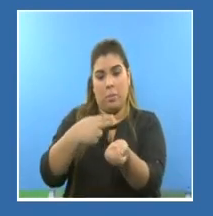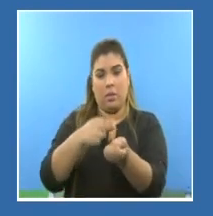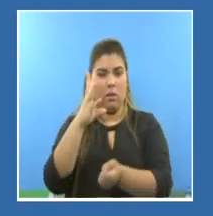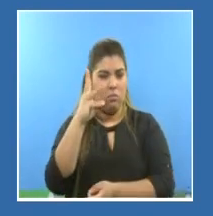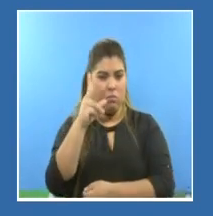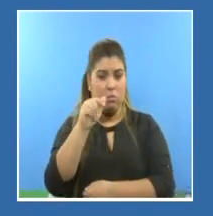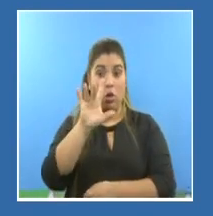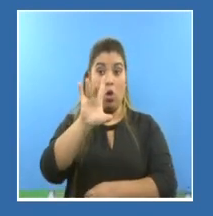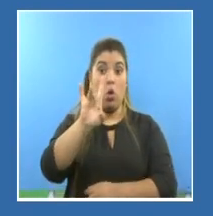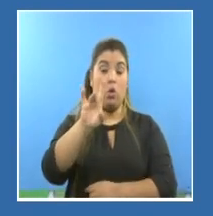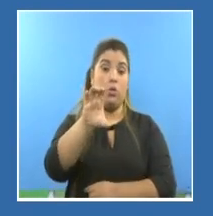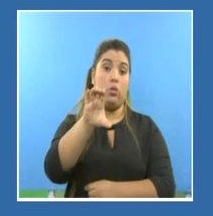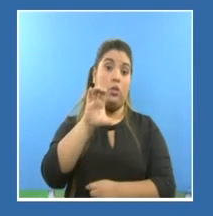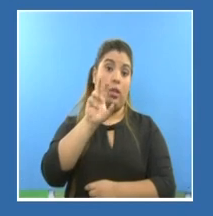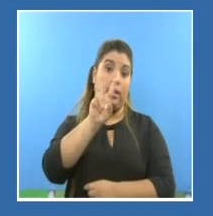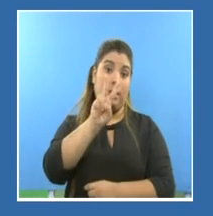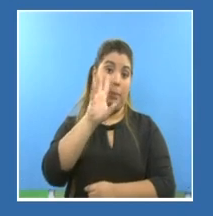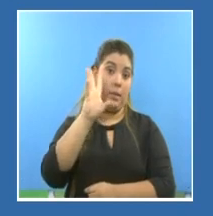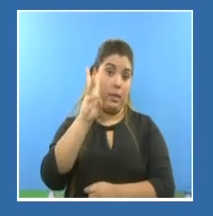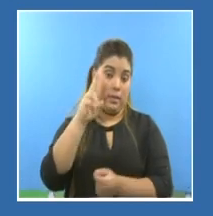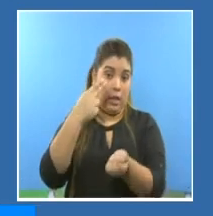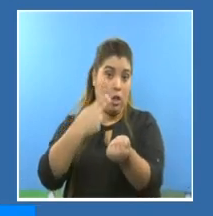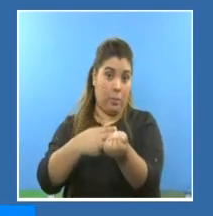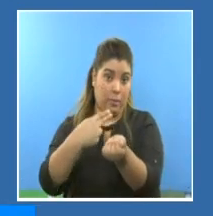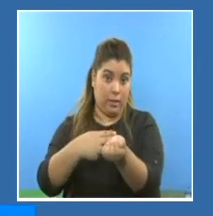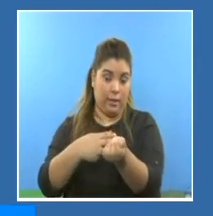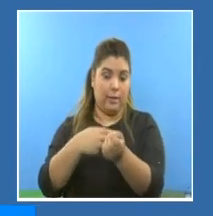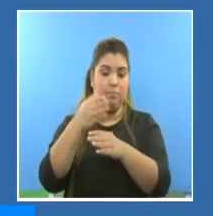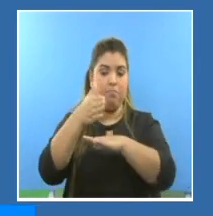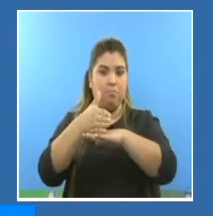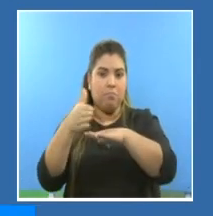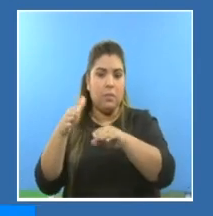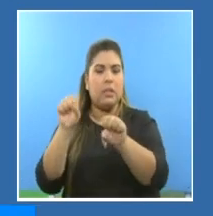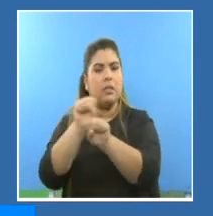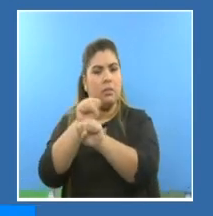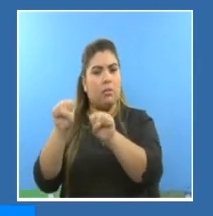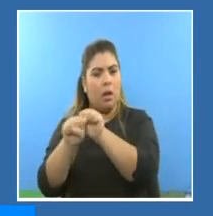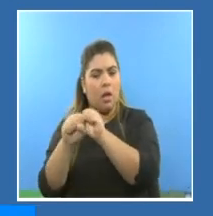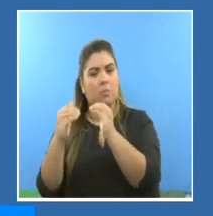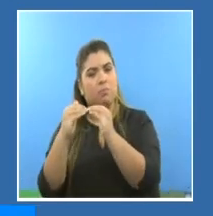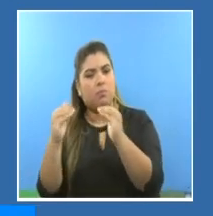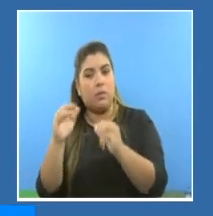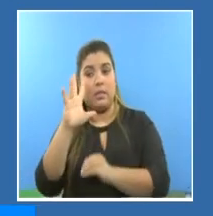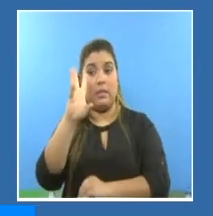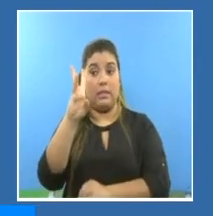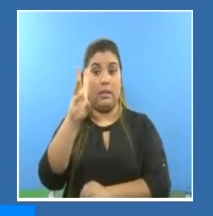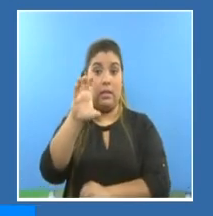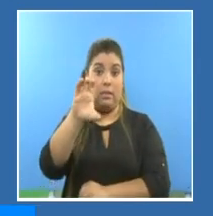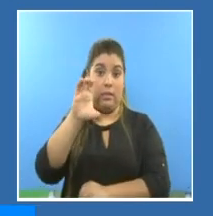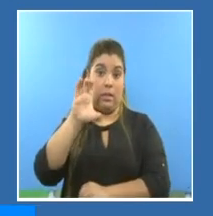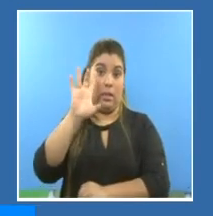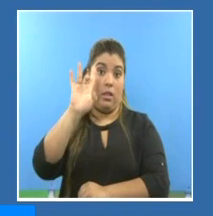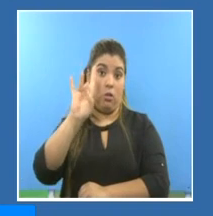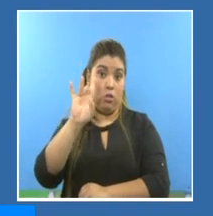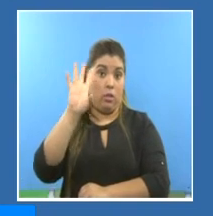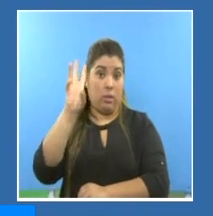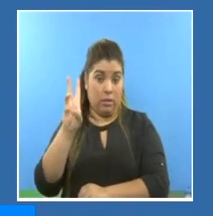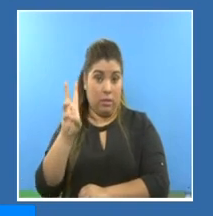826 personas, de las cuales se encuentran en sala 686